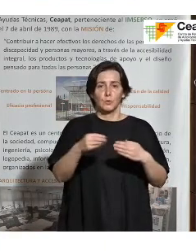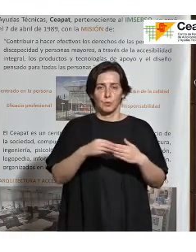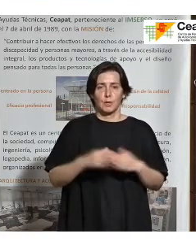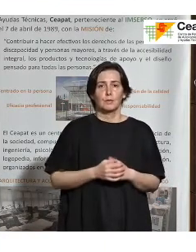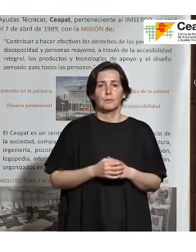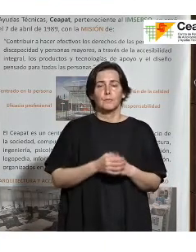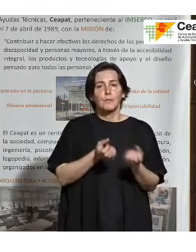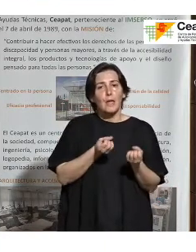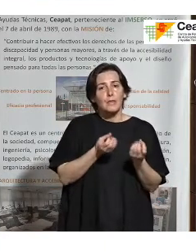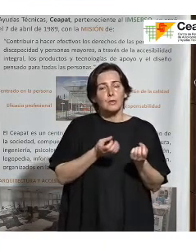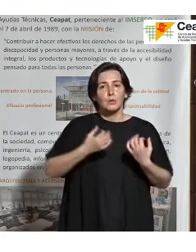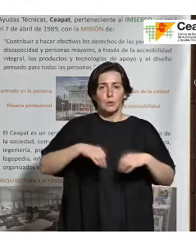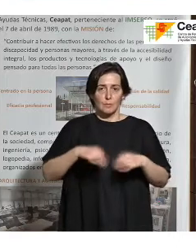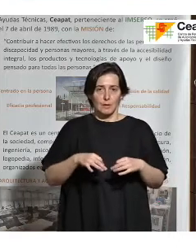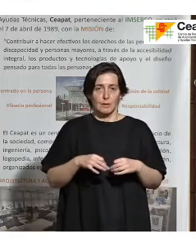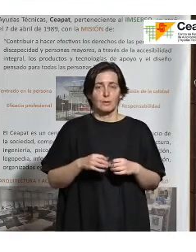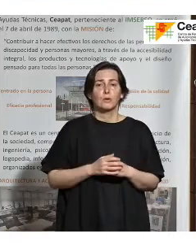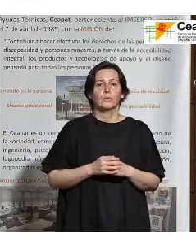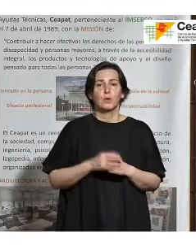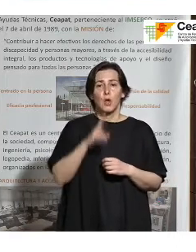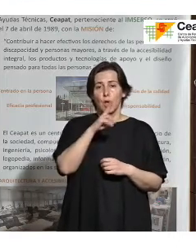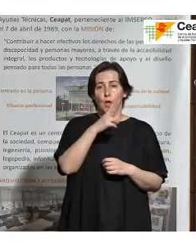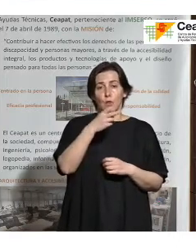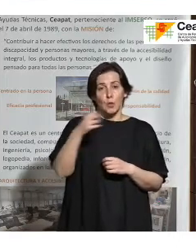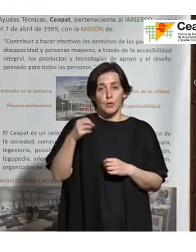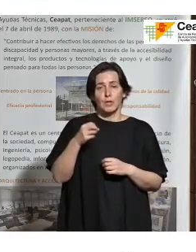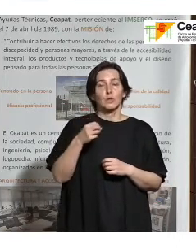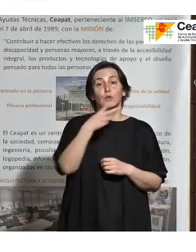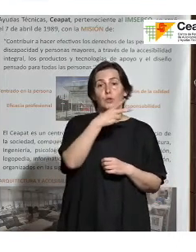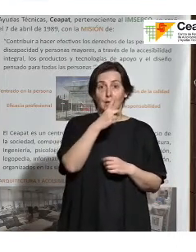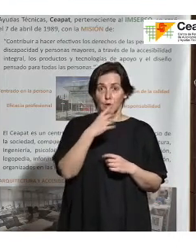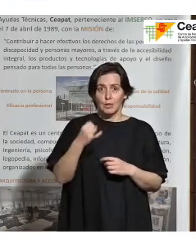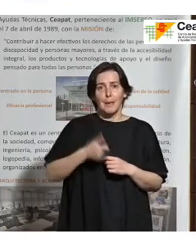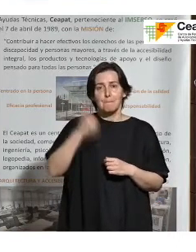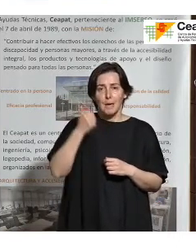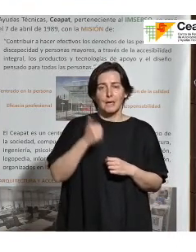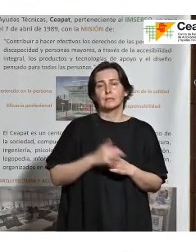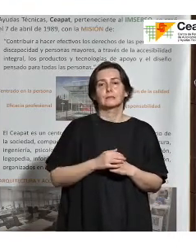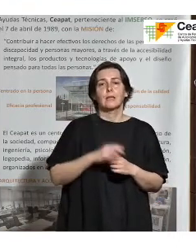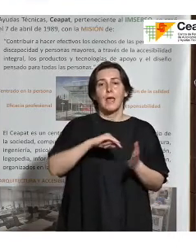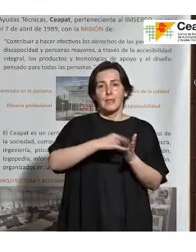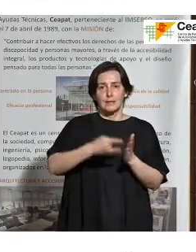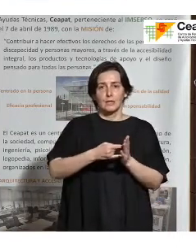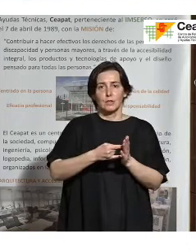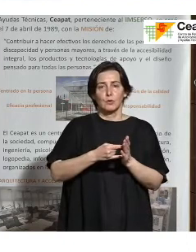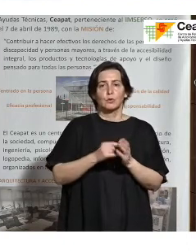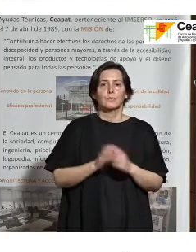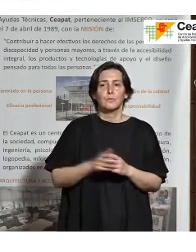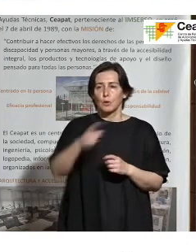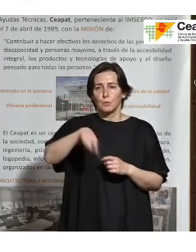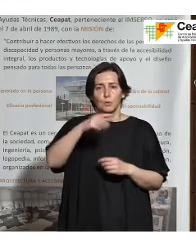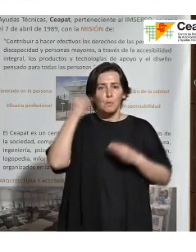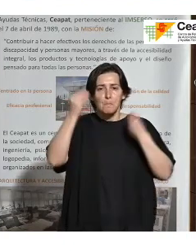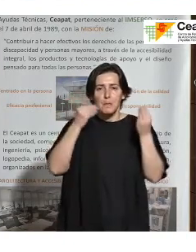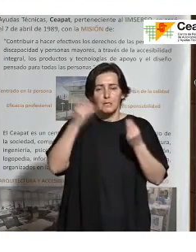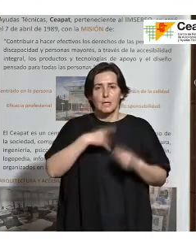Datos de normalización, os he puesto. Tenemos más de 210 comités técnicos de normalización en todos los campos. Todo lo que podáis pensar,